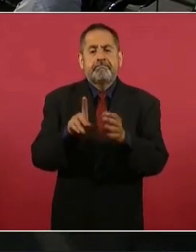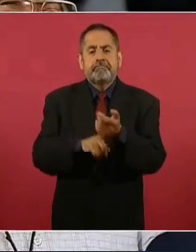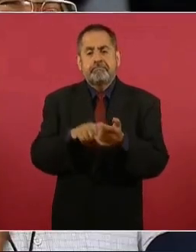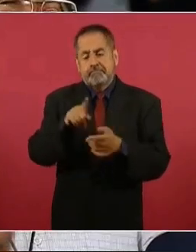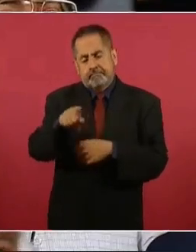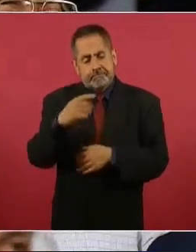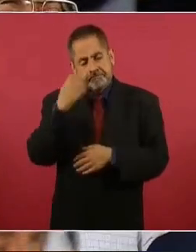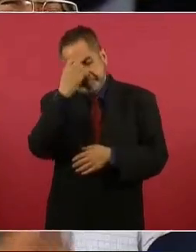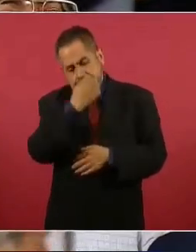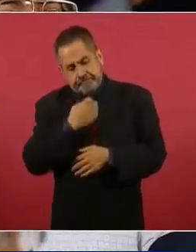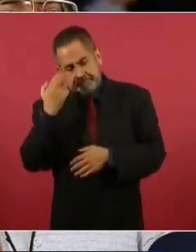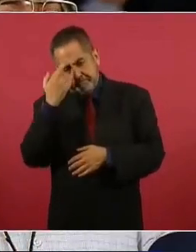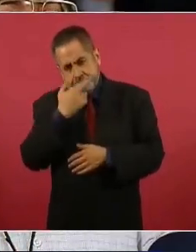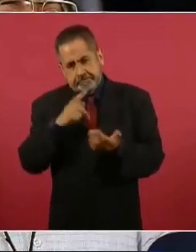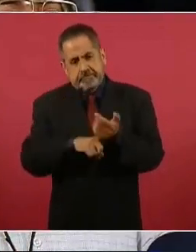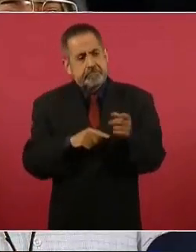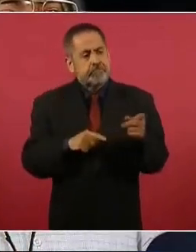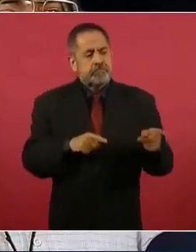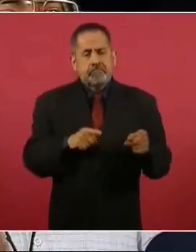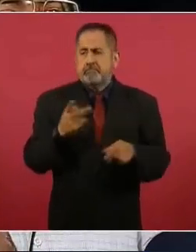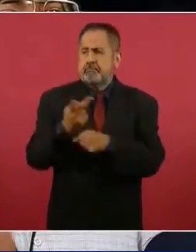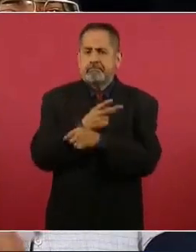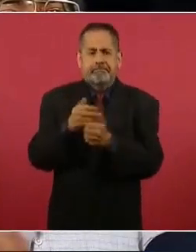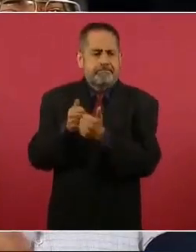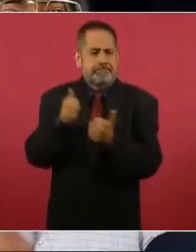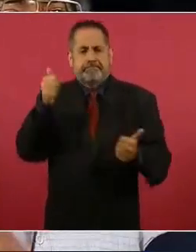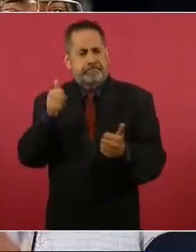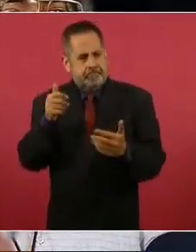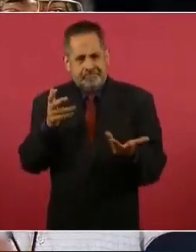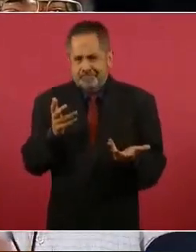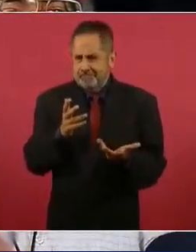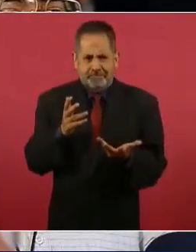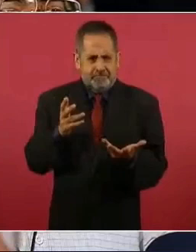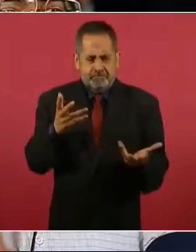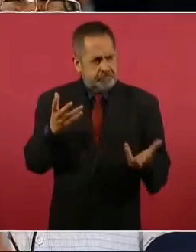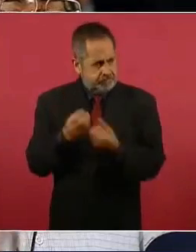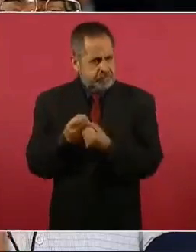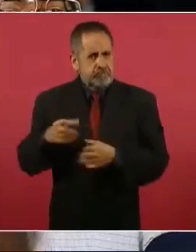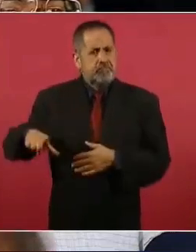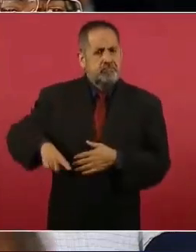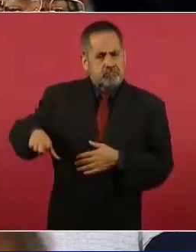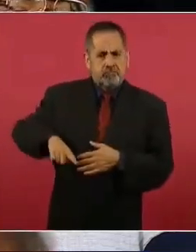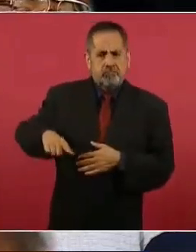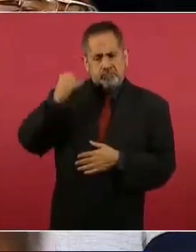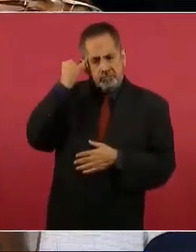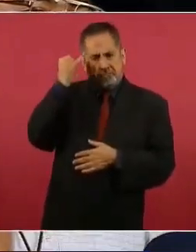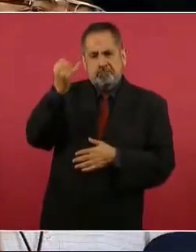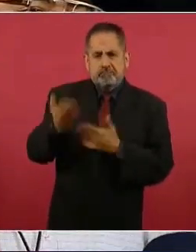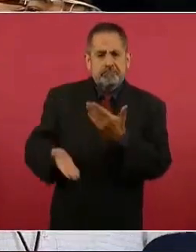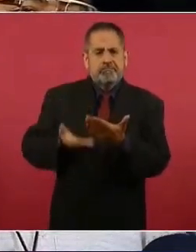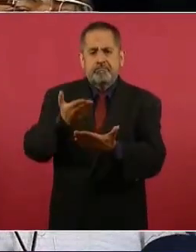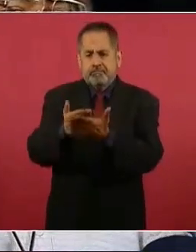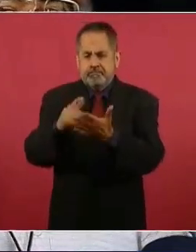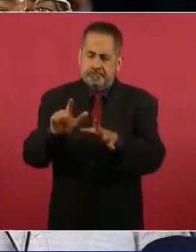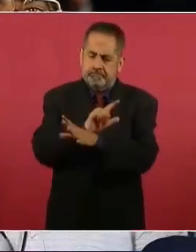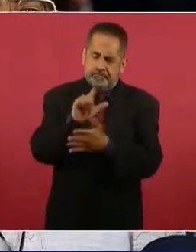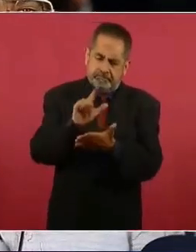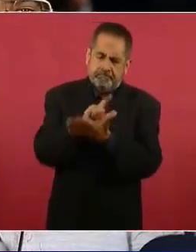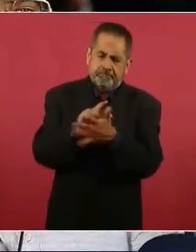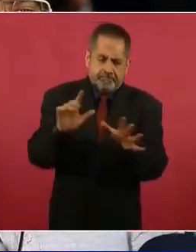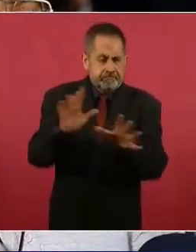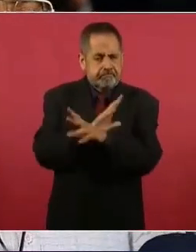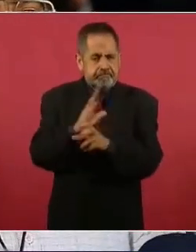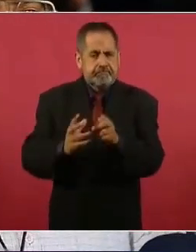puede revisar el asunto de su autonomía y, en dado caso, que el gobierno promueva una reforma para que este